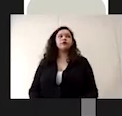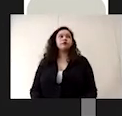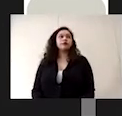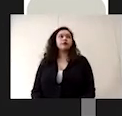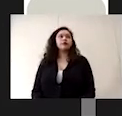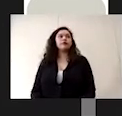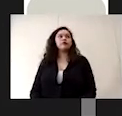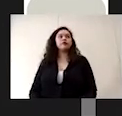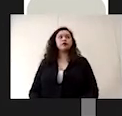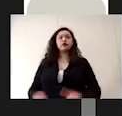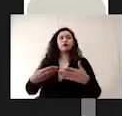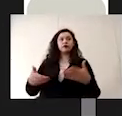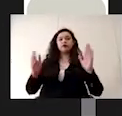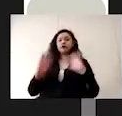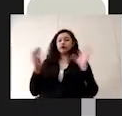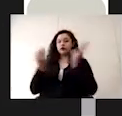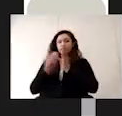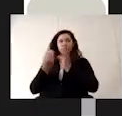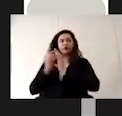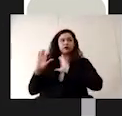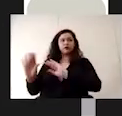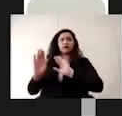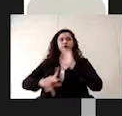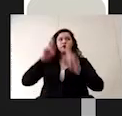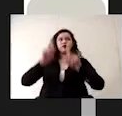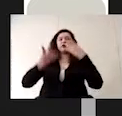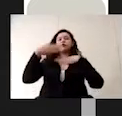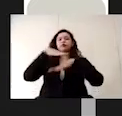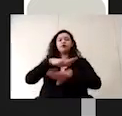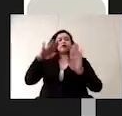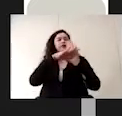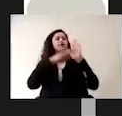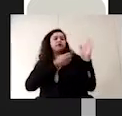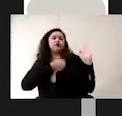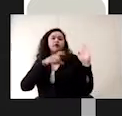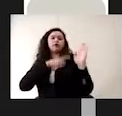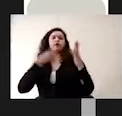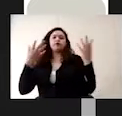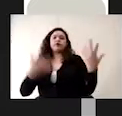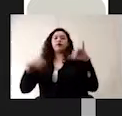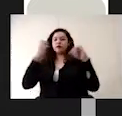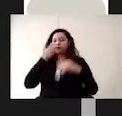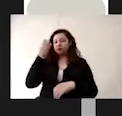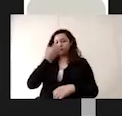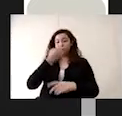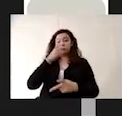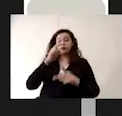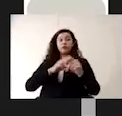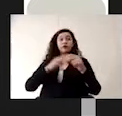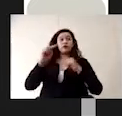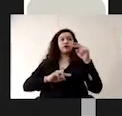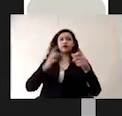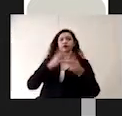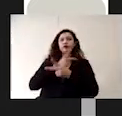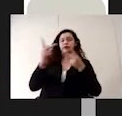En esta capacitación vamos a hablar sobre las medidas de protección a la salud que deben cumplir las escuelas de nivel medio superior y